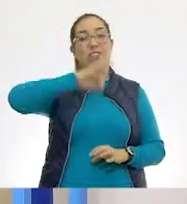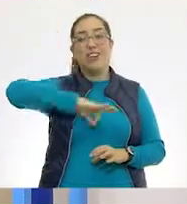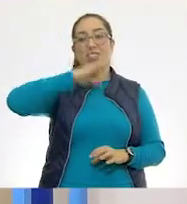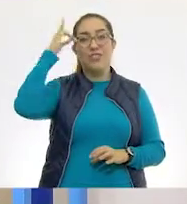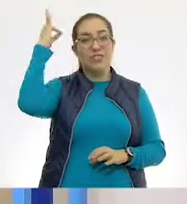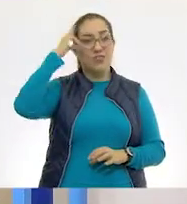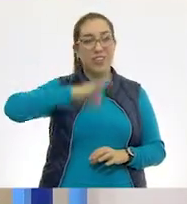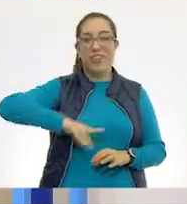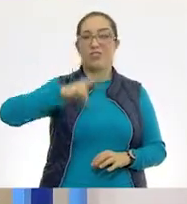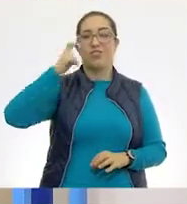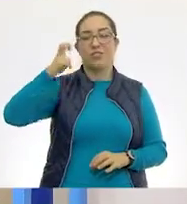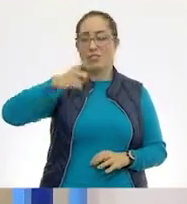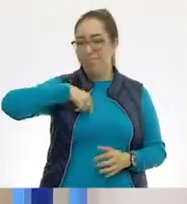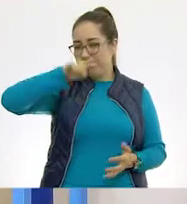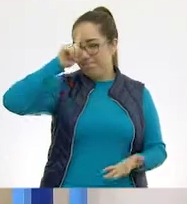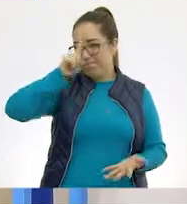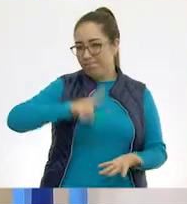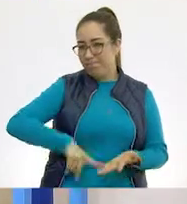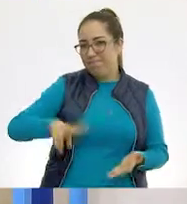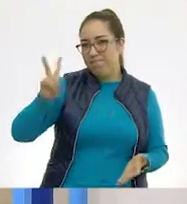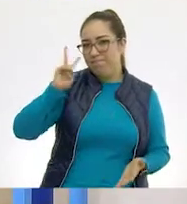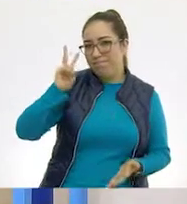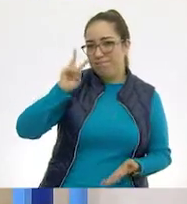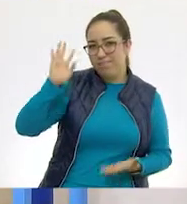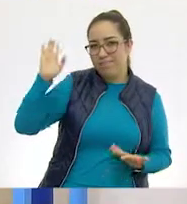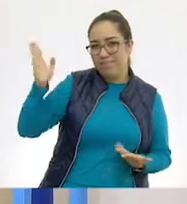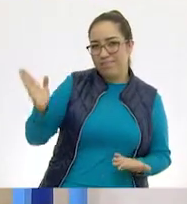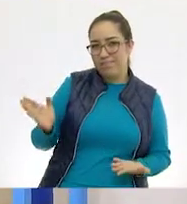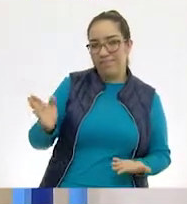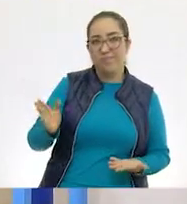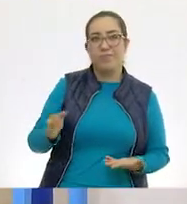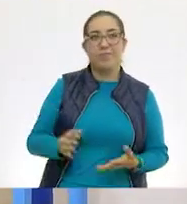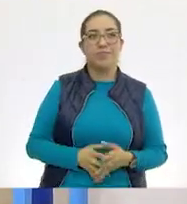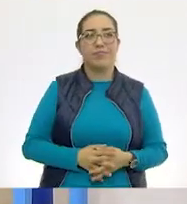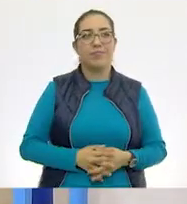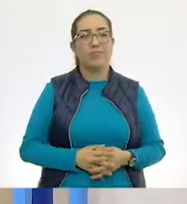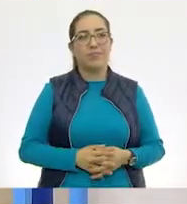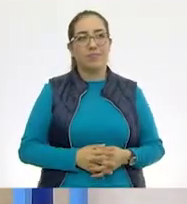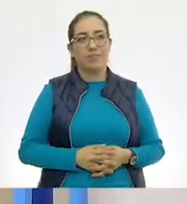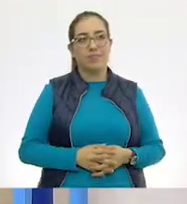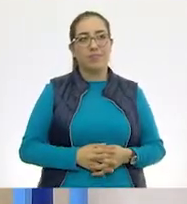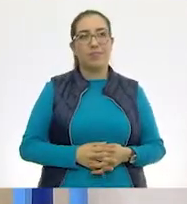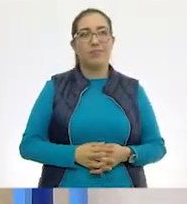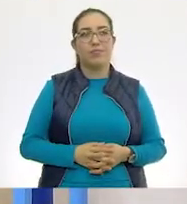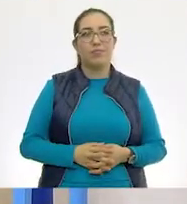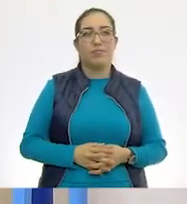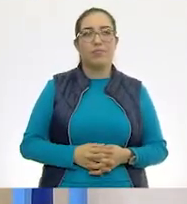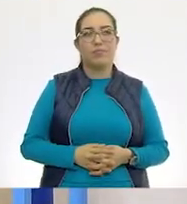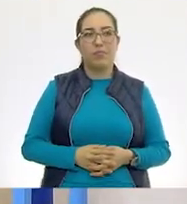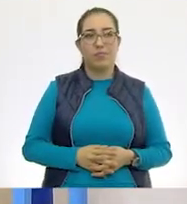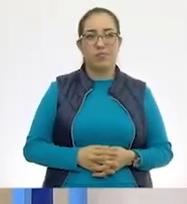es falso. Bueno, yo creo que es falso, no sé, vamos a ver si... Sí, porque en una de esas nos equivocamos. ¿Listos?